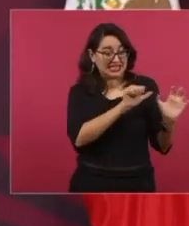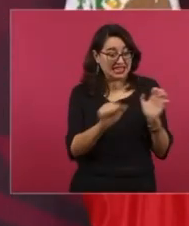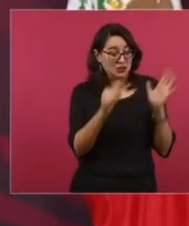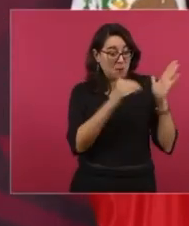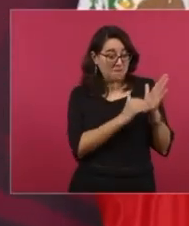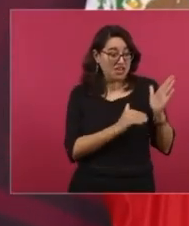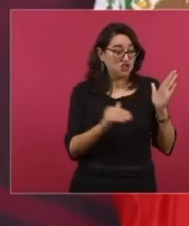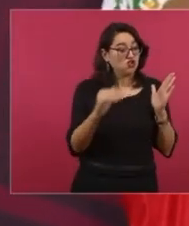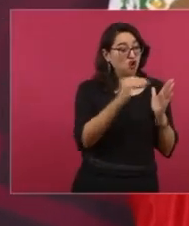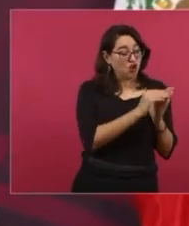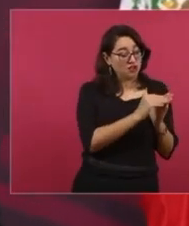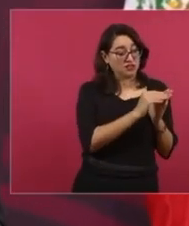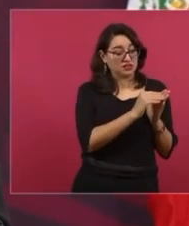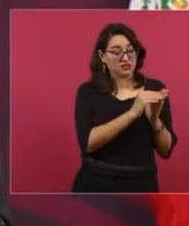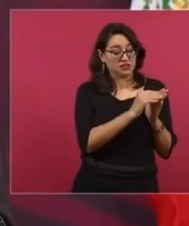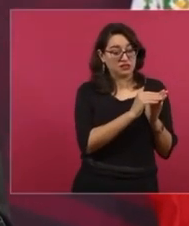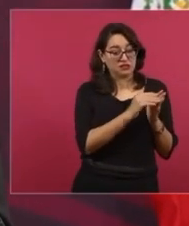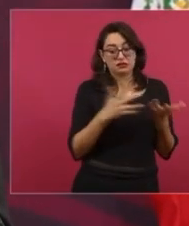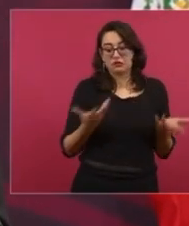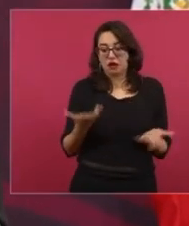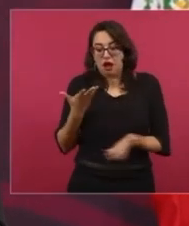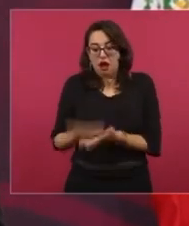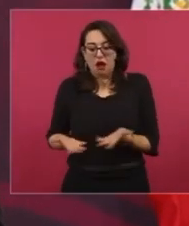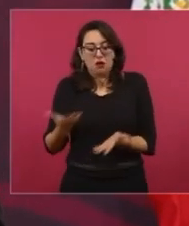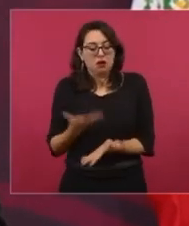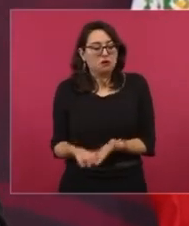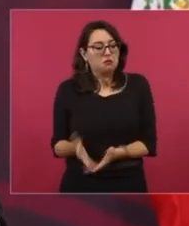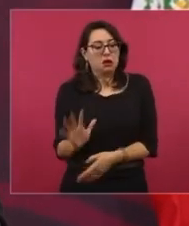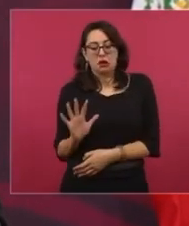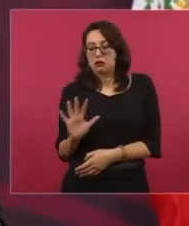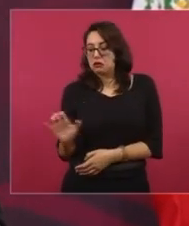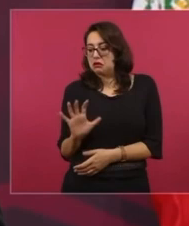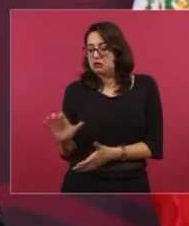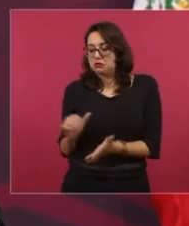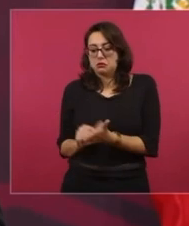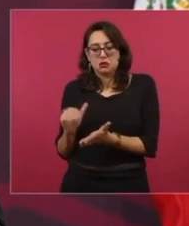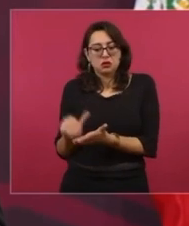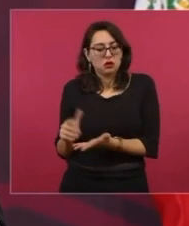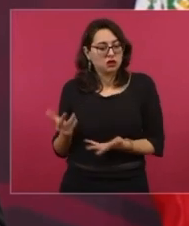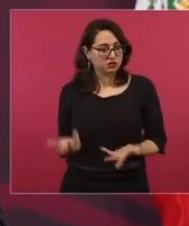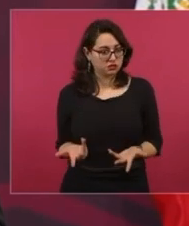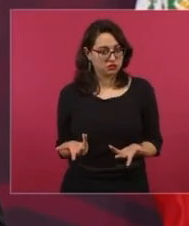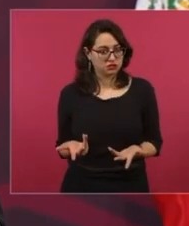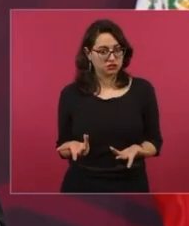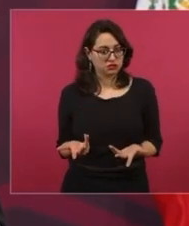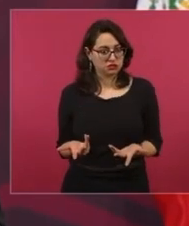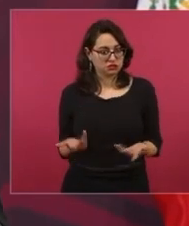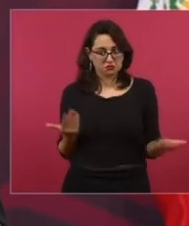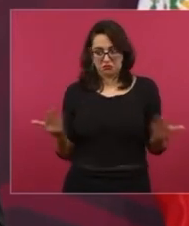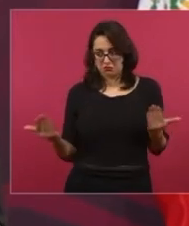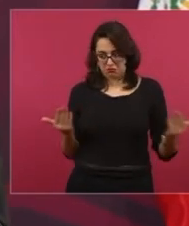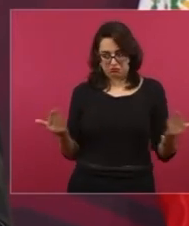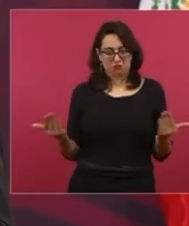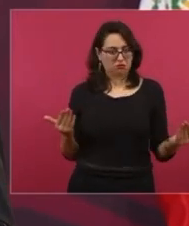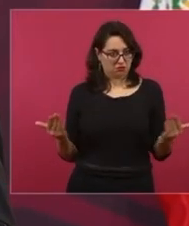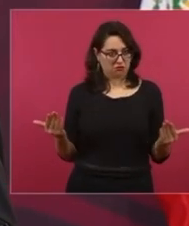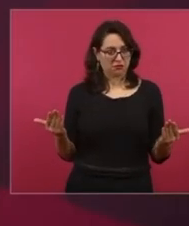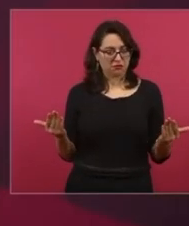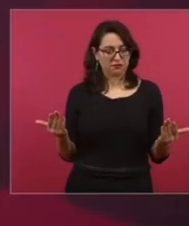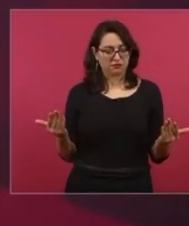dos mil dieciocho a 500 en el